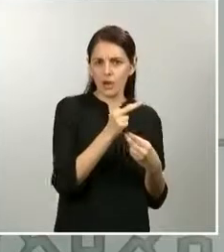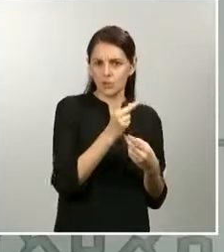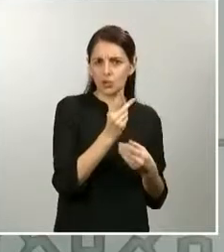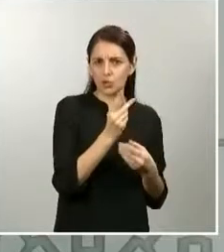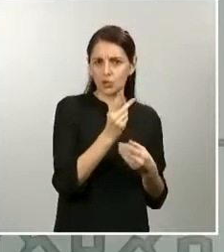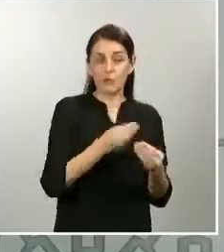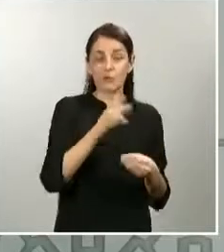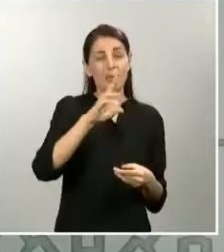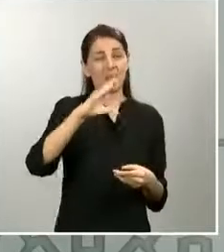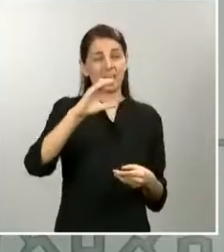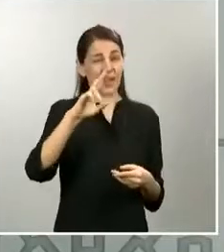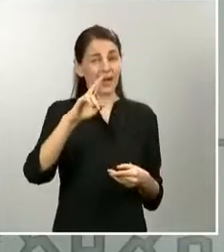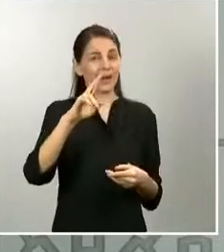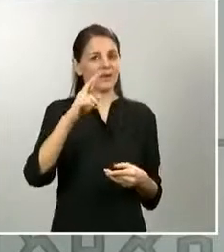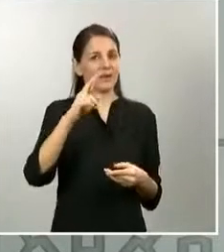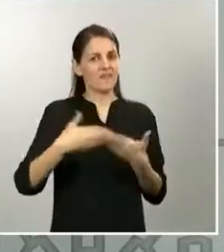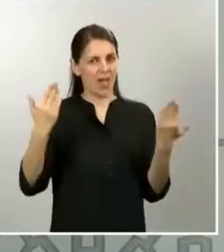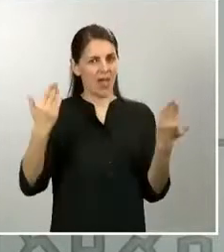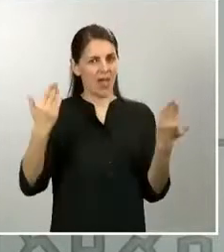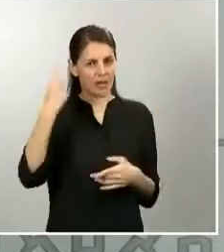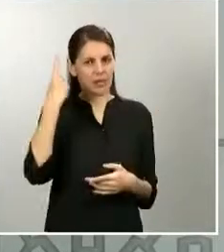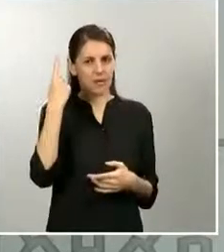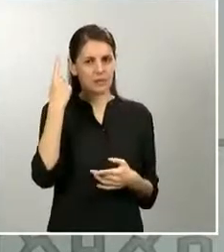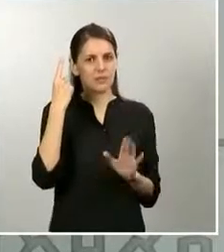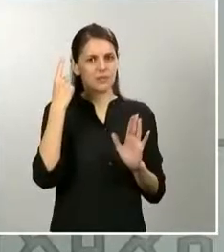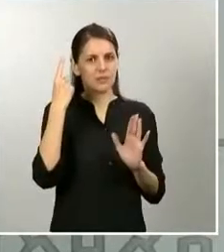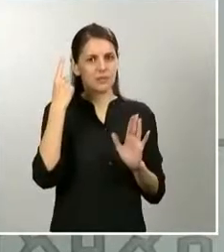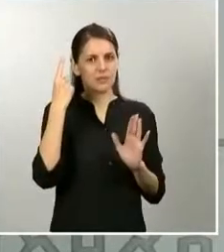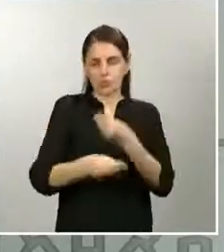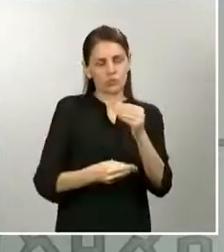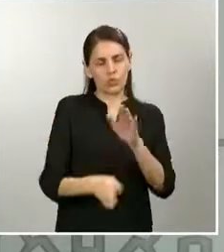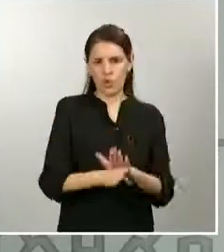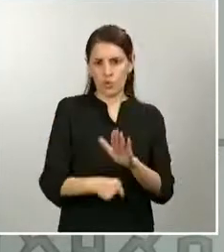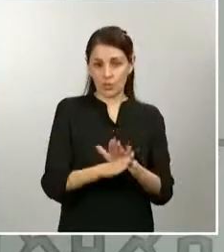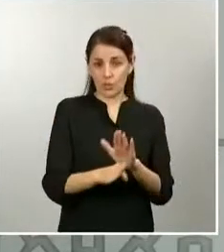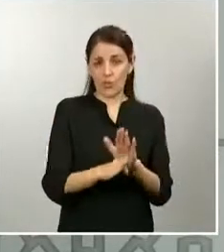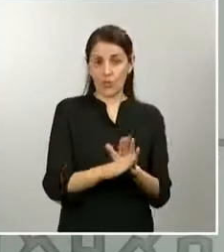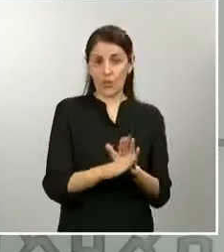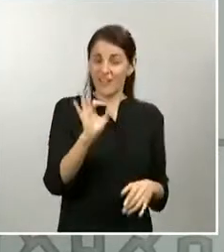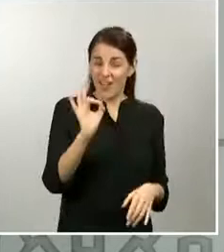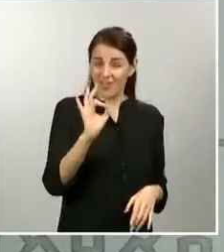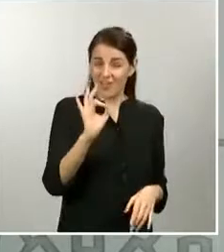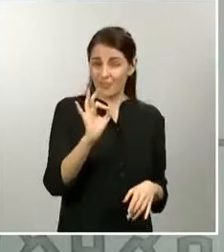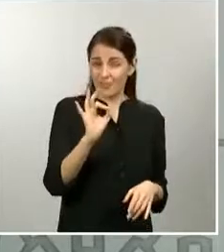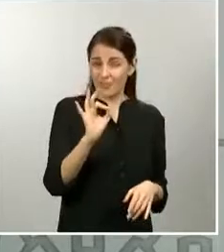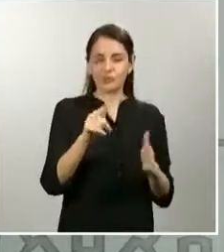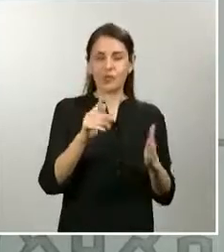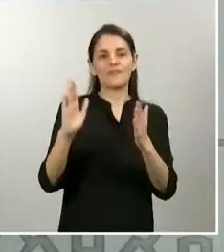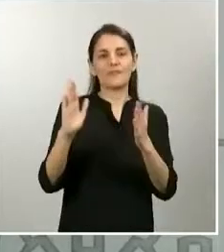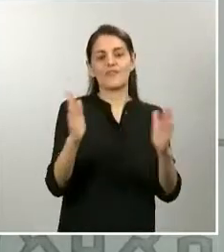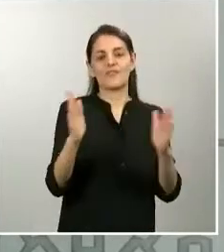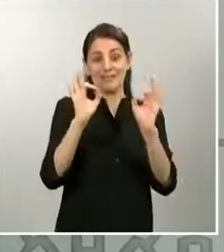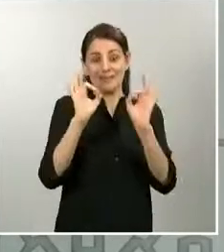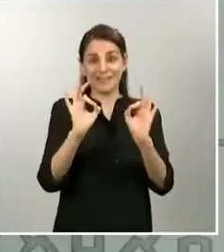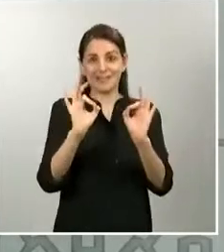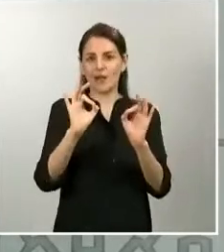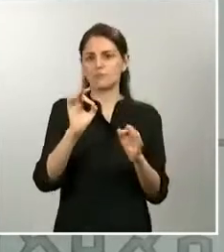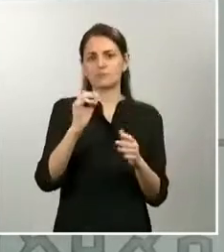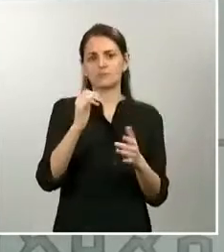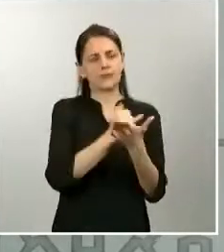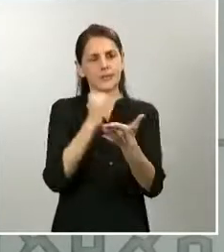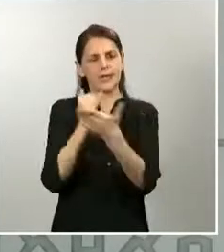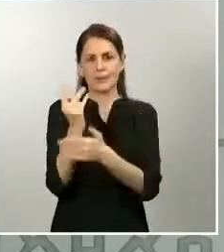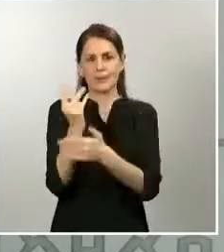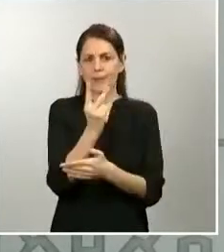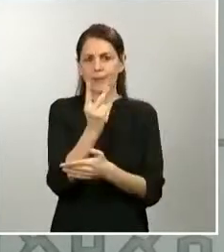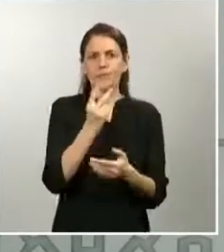y dado que son fundamentales para esta fase, lo que vamos a hacer es producir muchas más PCR